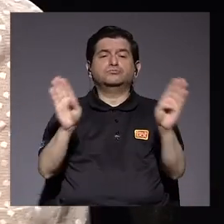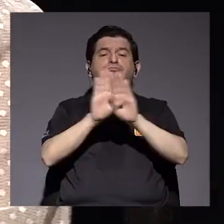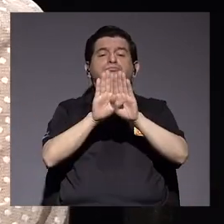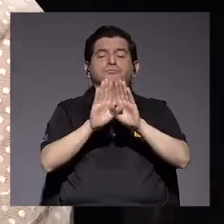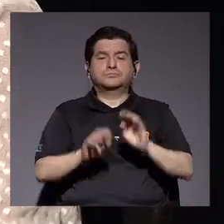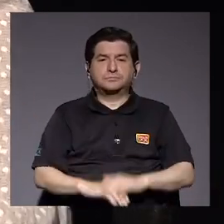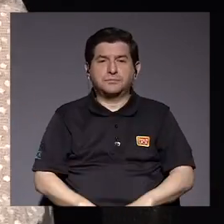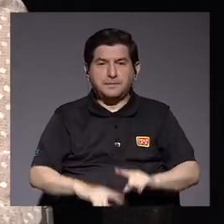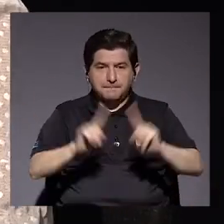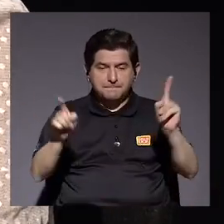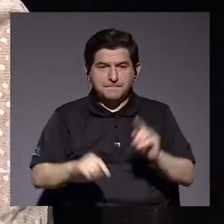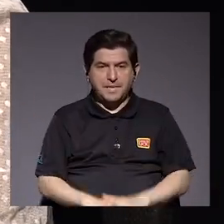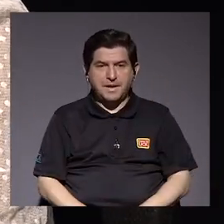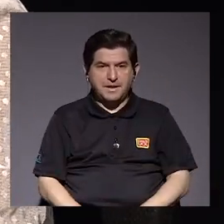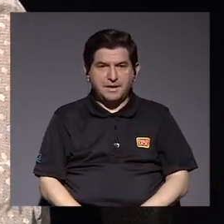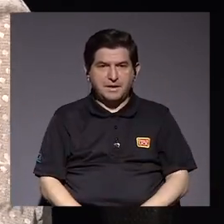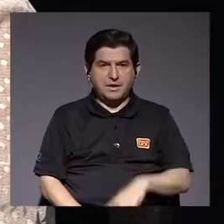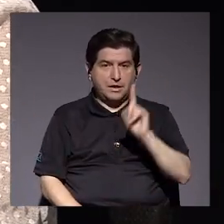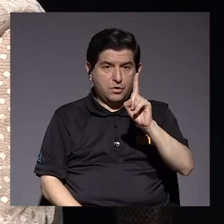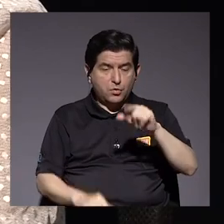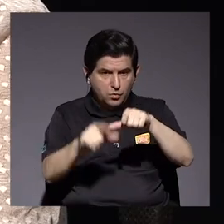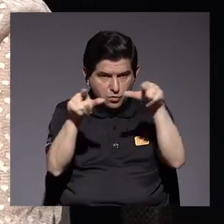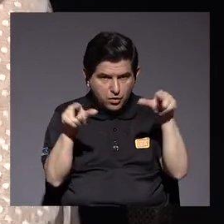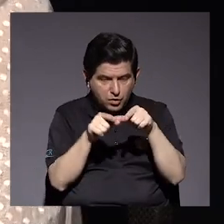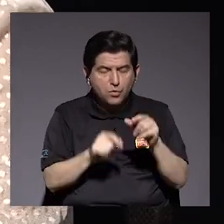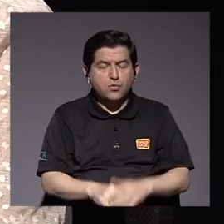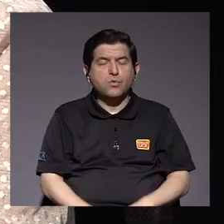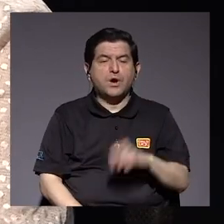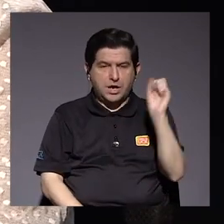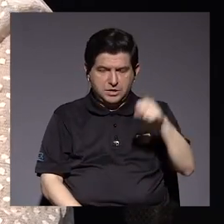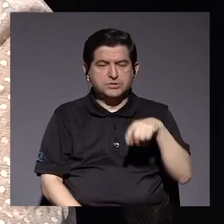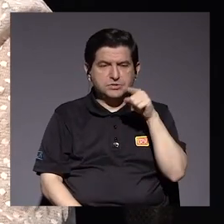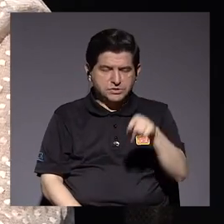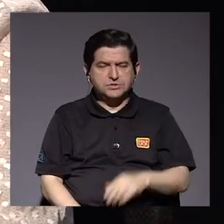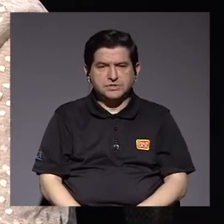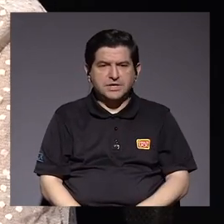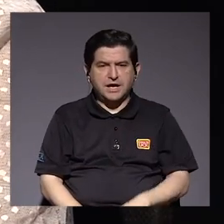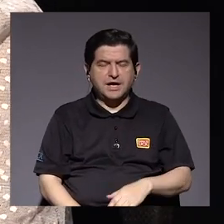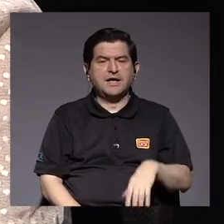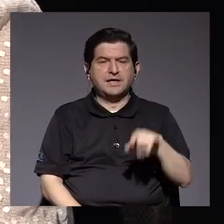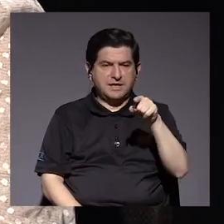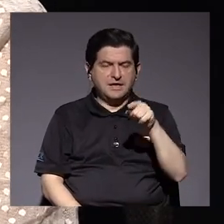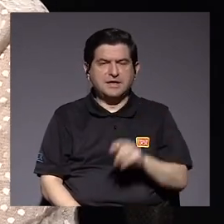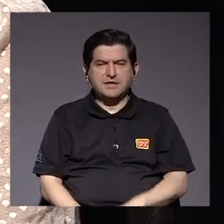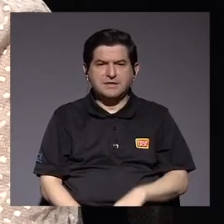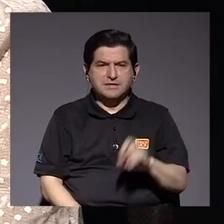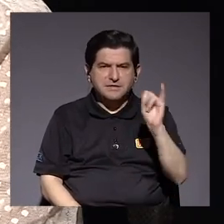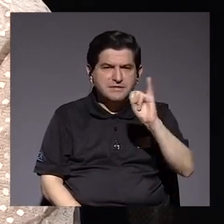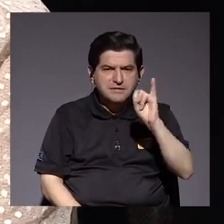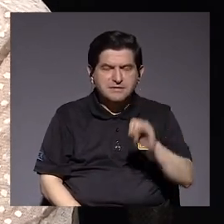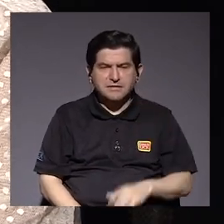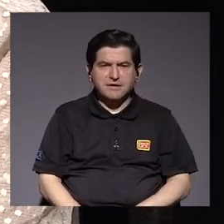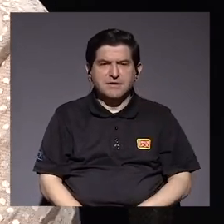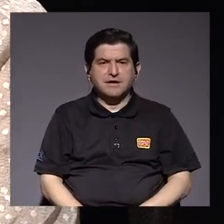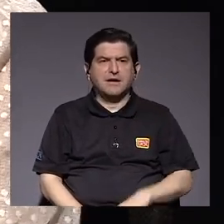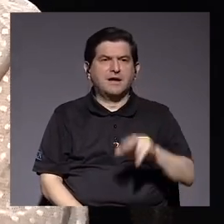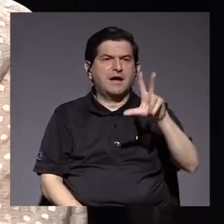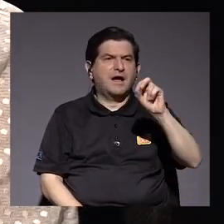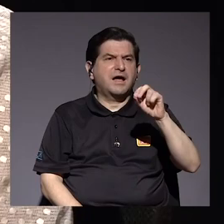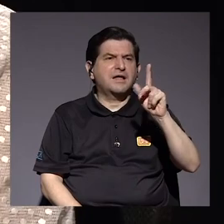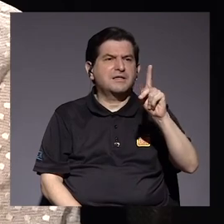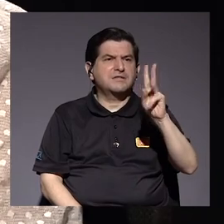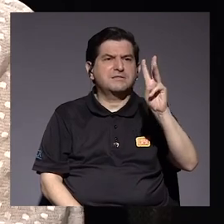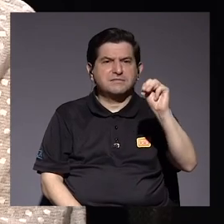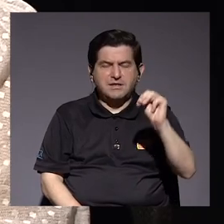cuando hay un foco de infección en este momento afectado que está a 30 kilómetros